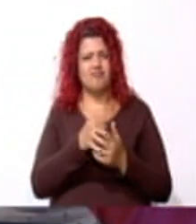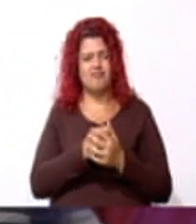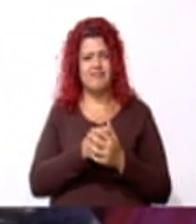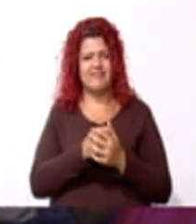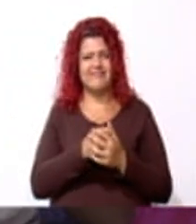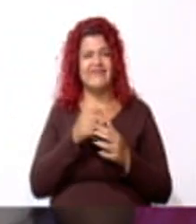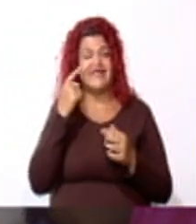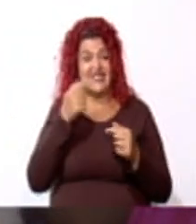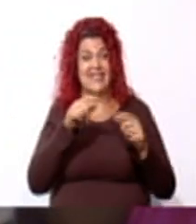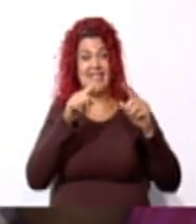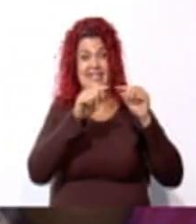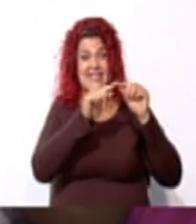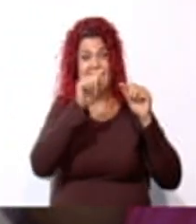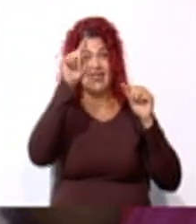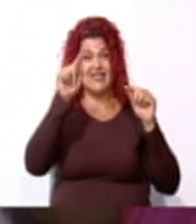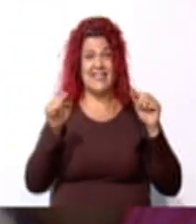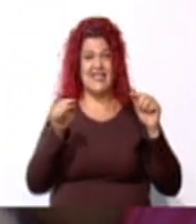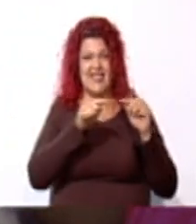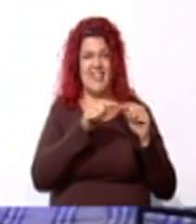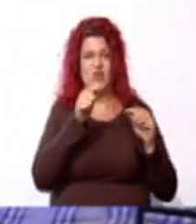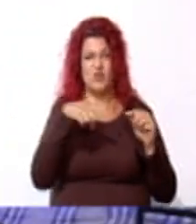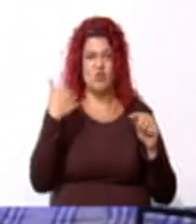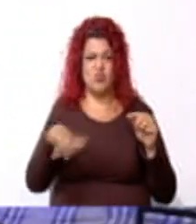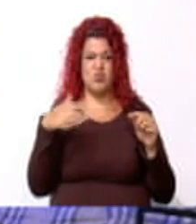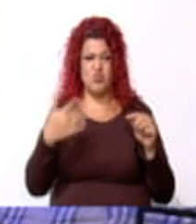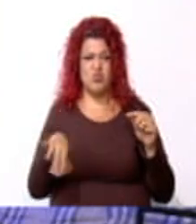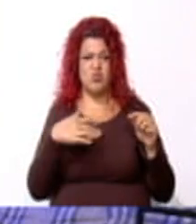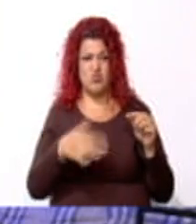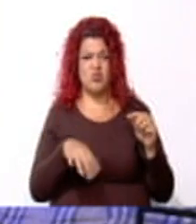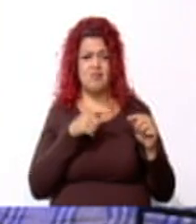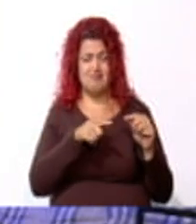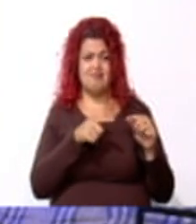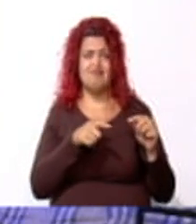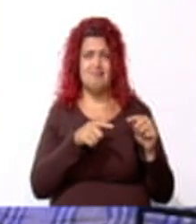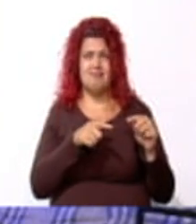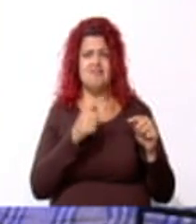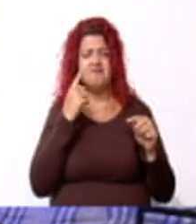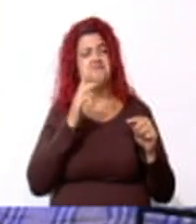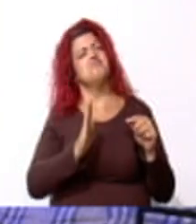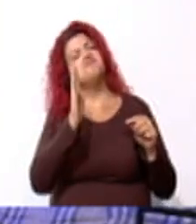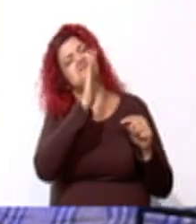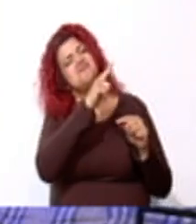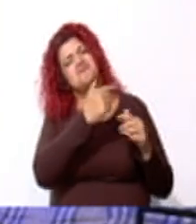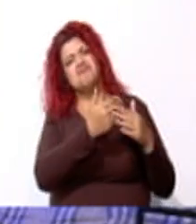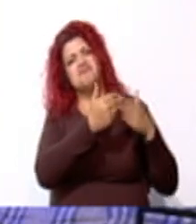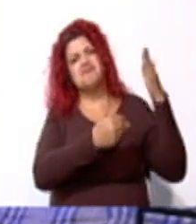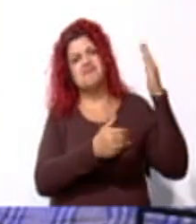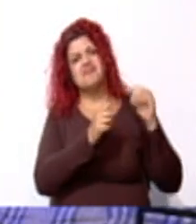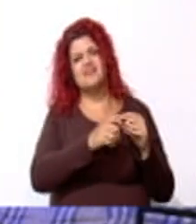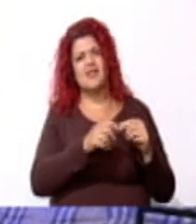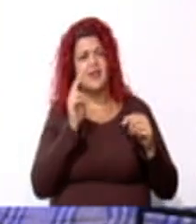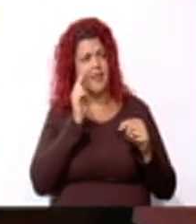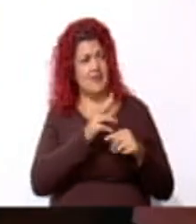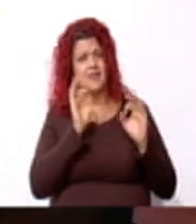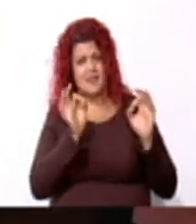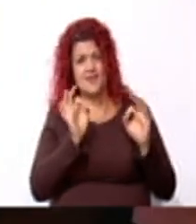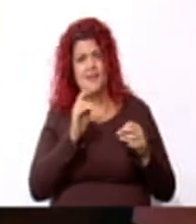Este triángulo quedó chivísima, ¿verdad? Este yo creo que va a ir allá, en la pared. ¿Verdad que se vería bien?